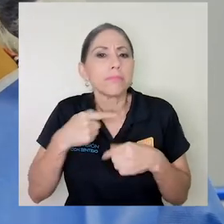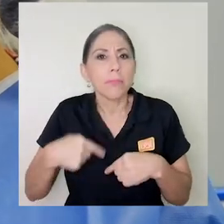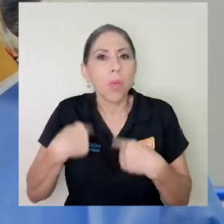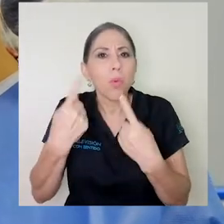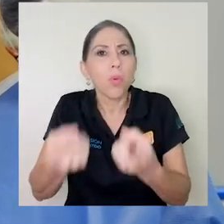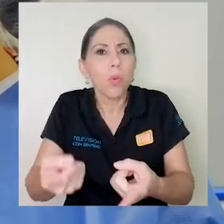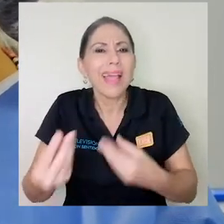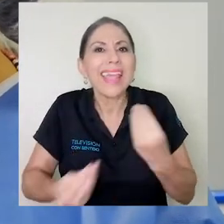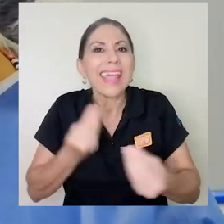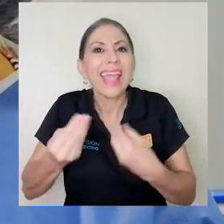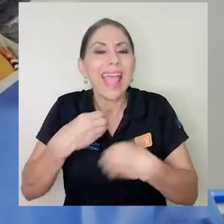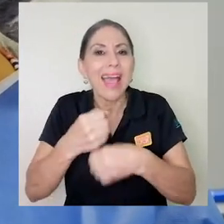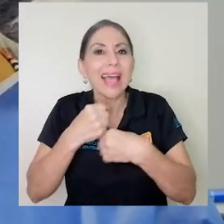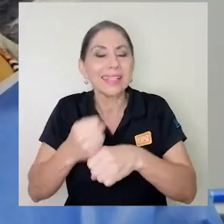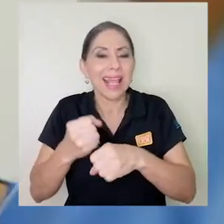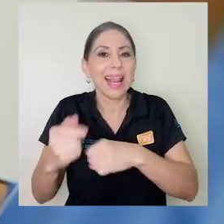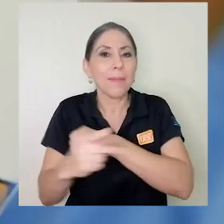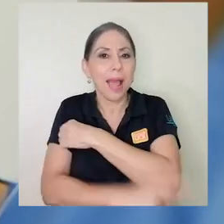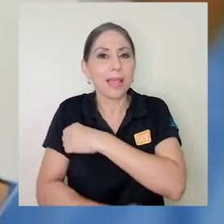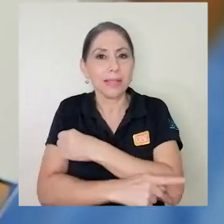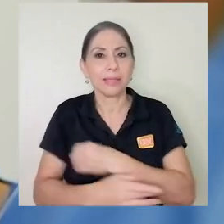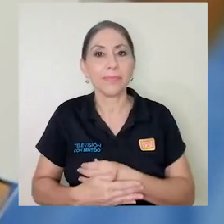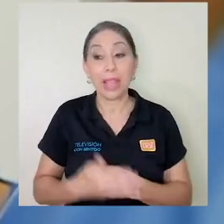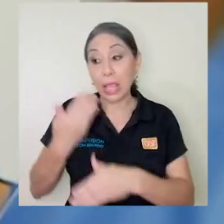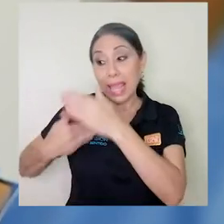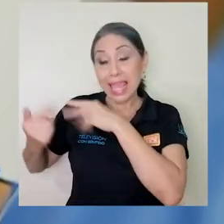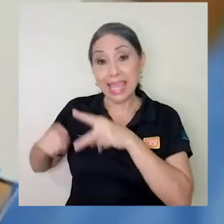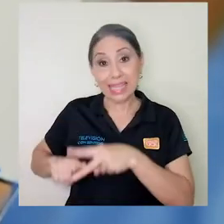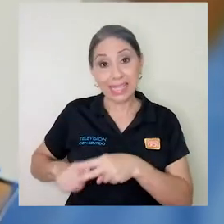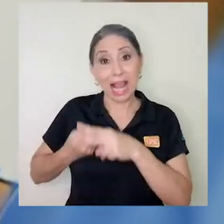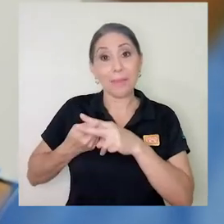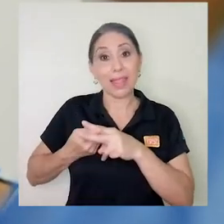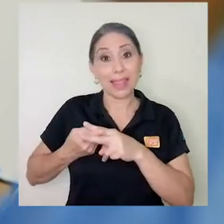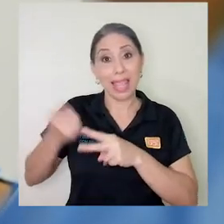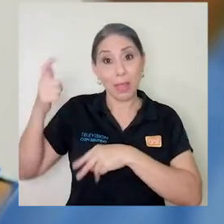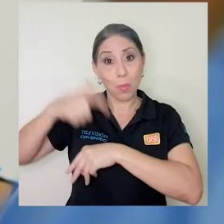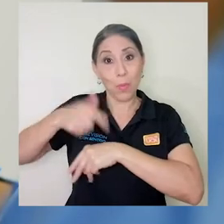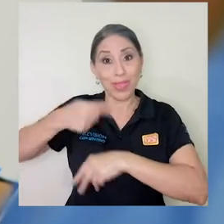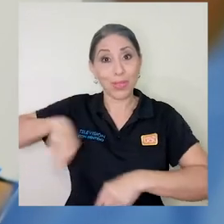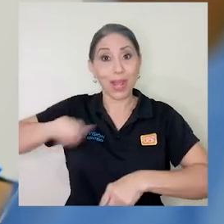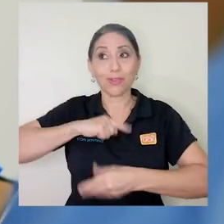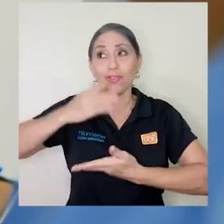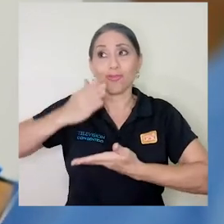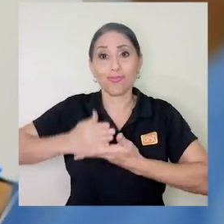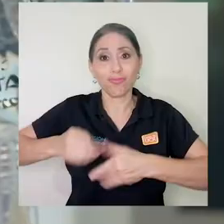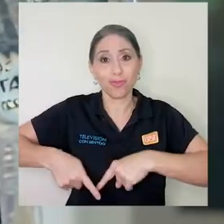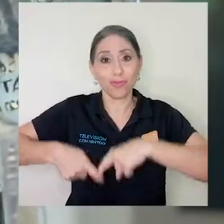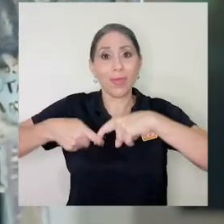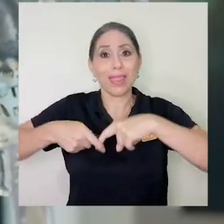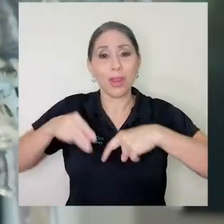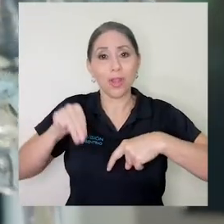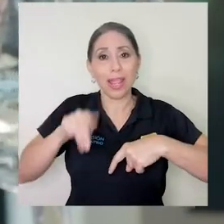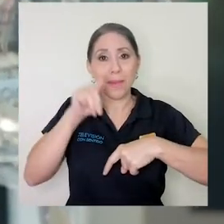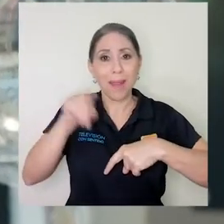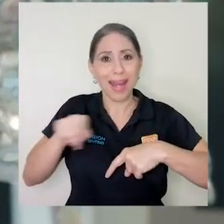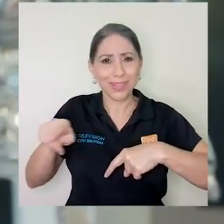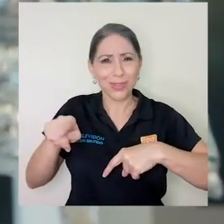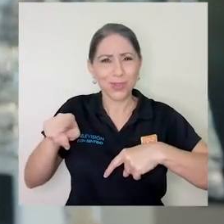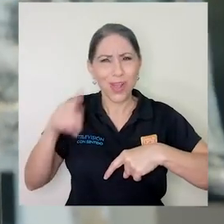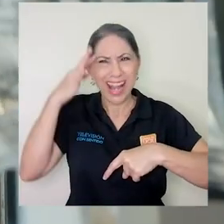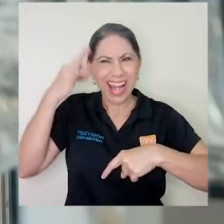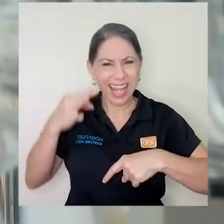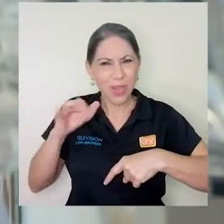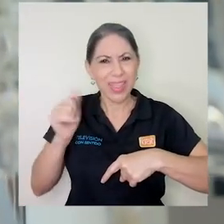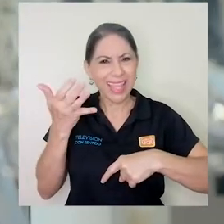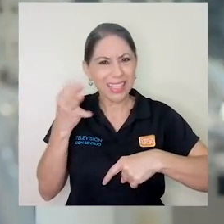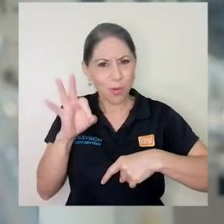cuál es el camino que está siguiendo el país. Inicialmente, cuando nosotros nos suspendieron los campos en marzo, fue, si no